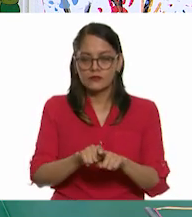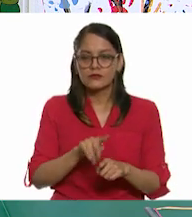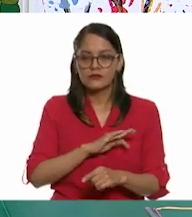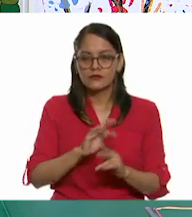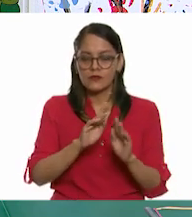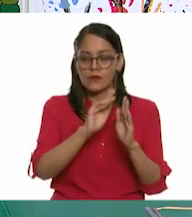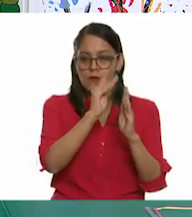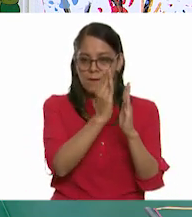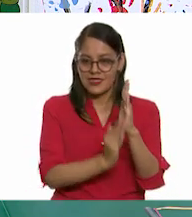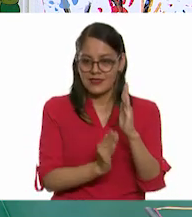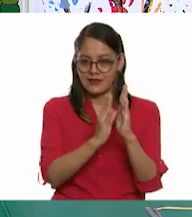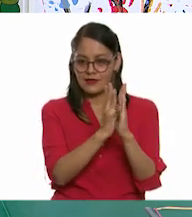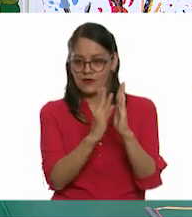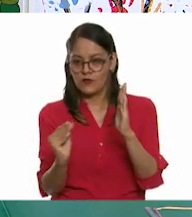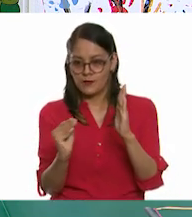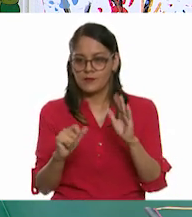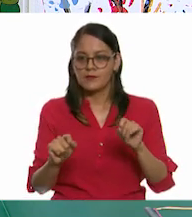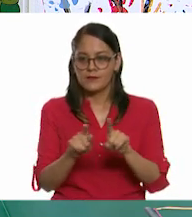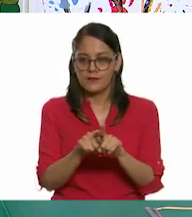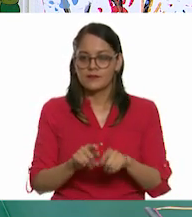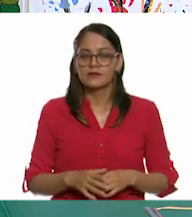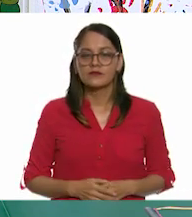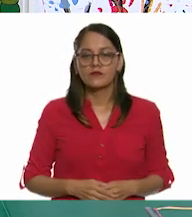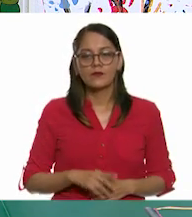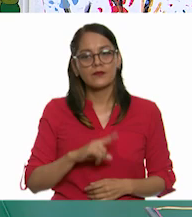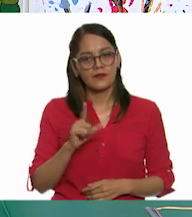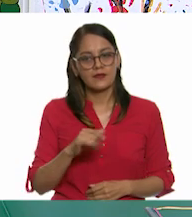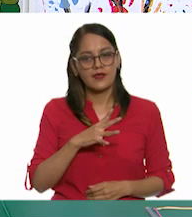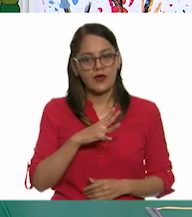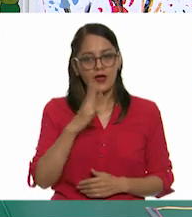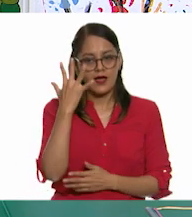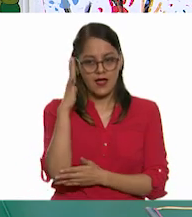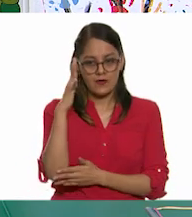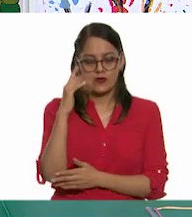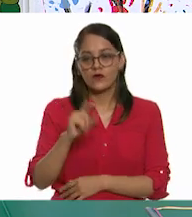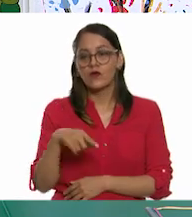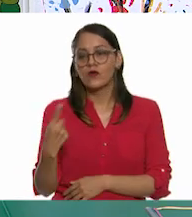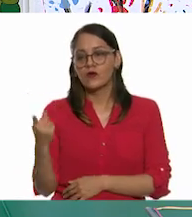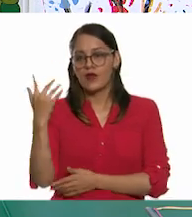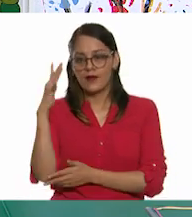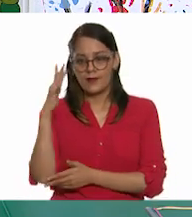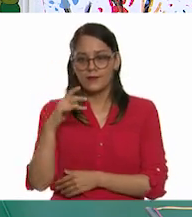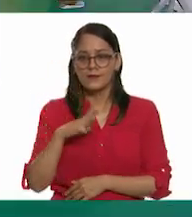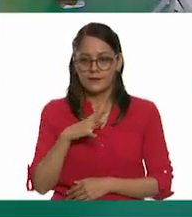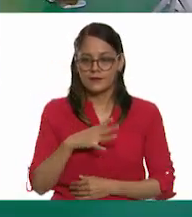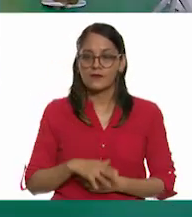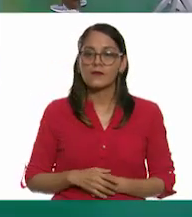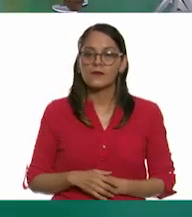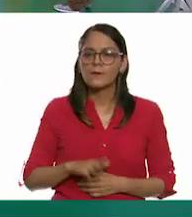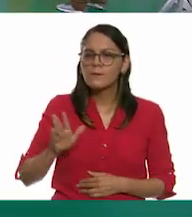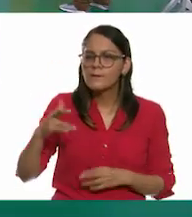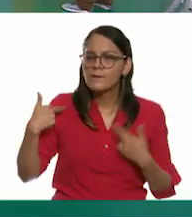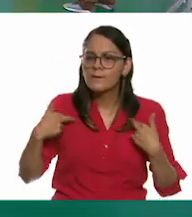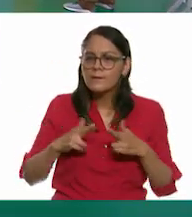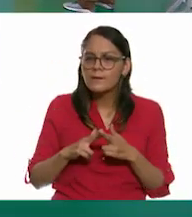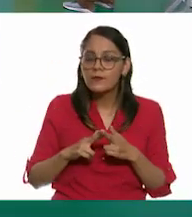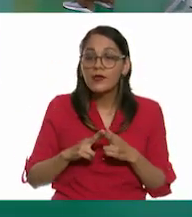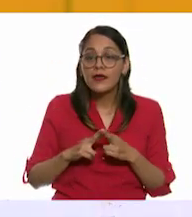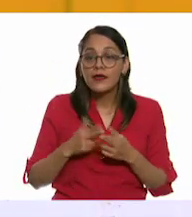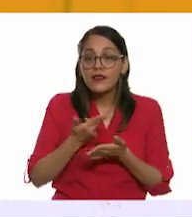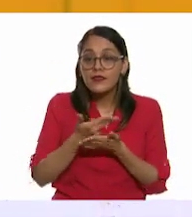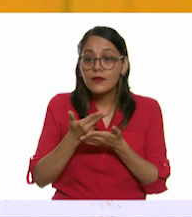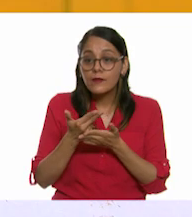en la mitad. En este caso tendríamos del otro lado un arbolito, por lo cual el otro lado también tendría que haber otro. Maestro. Dime. ¿Y si el dibujo no cabe?